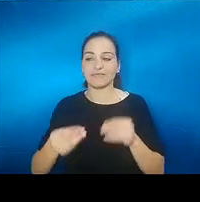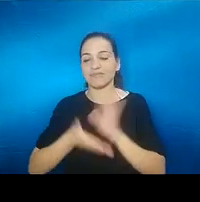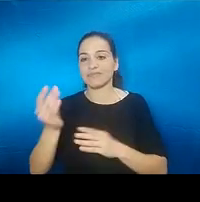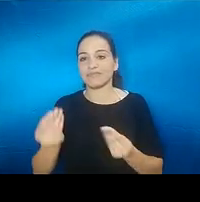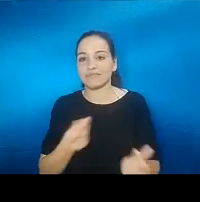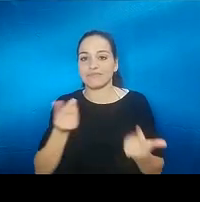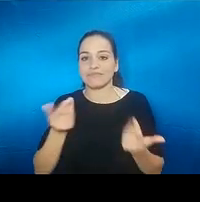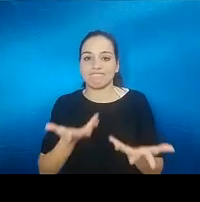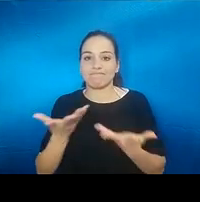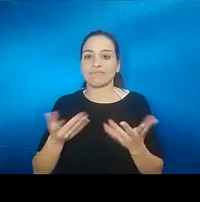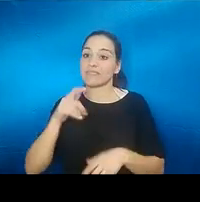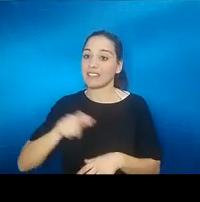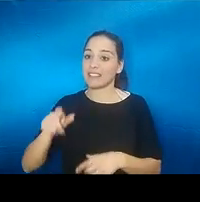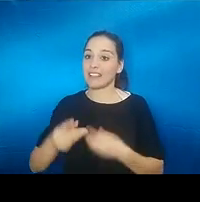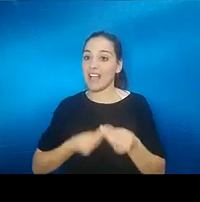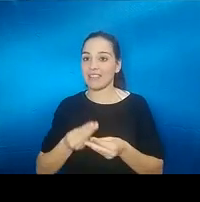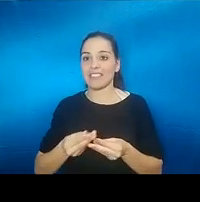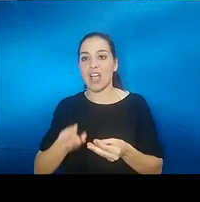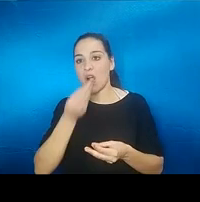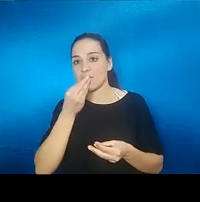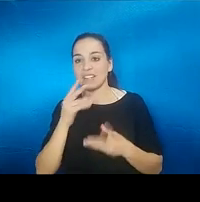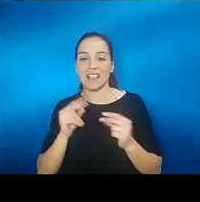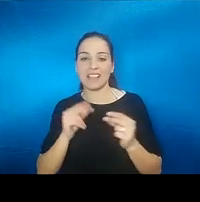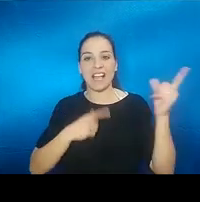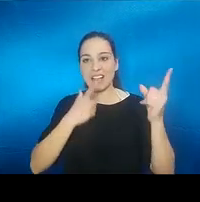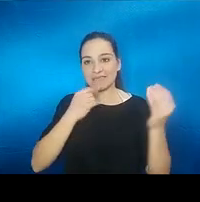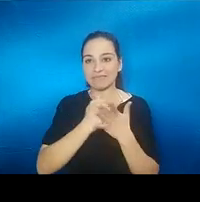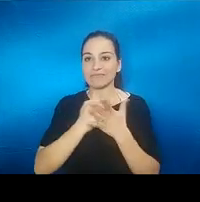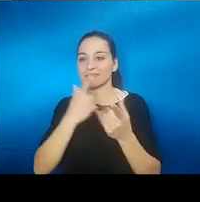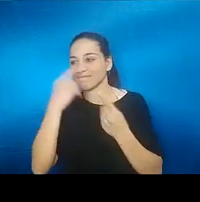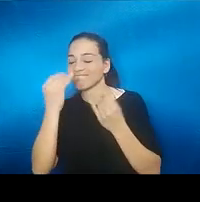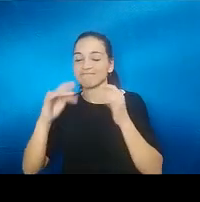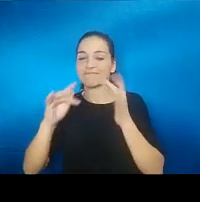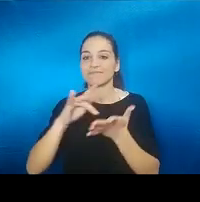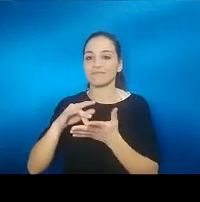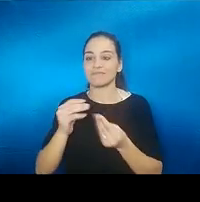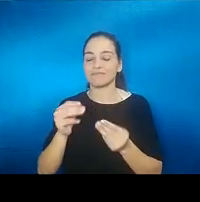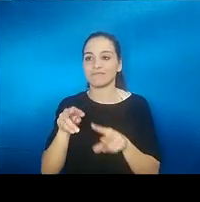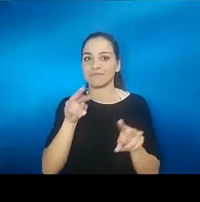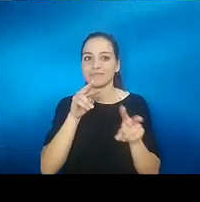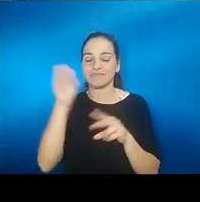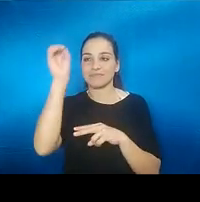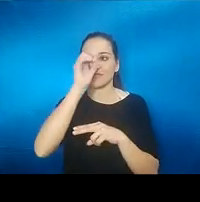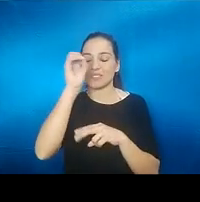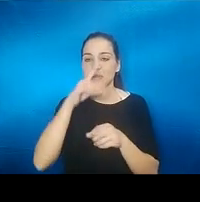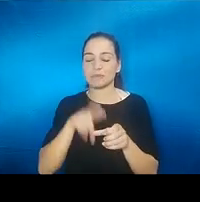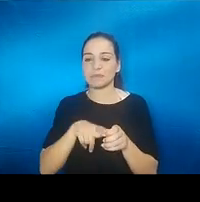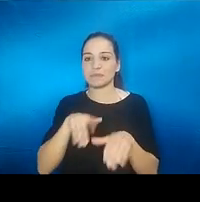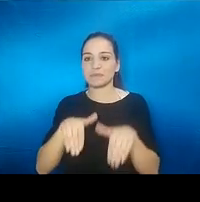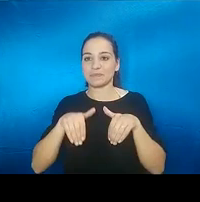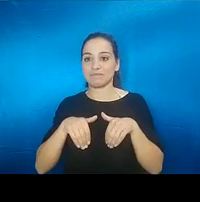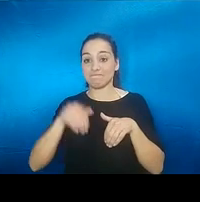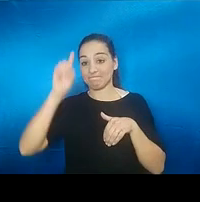la gente pues siempre en comida se habla de comidas y tú te quedas ahí mirando y no puedes opinar porque realmente no sabes